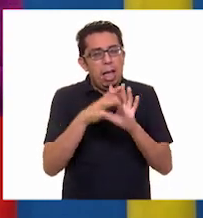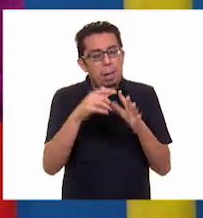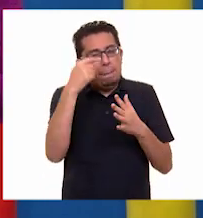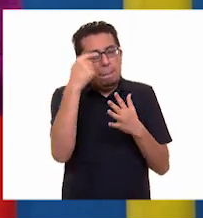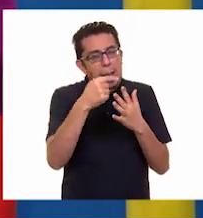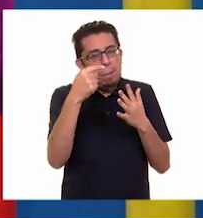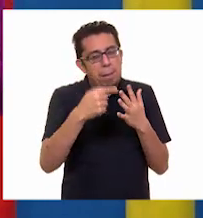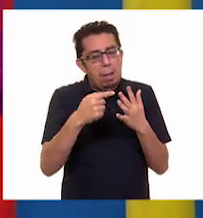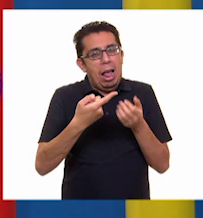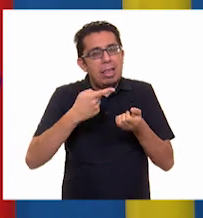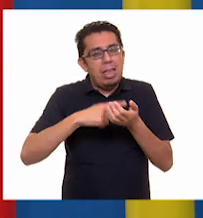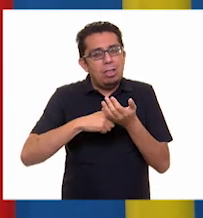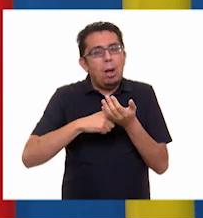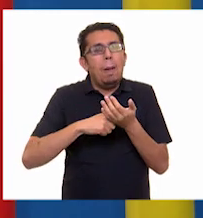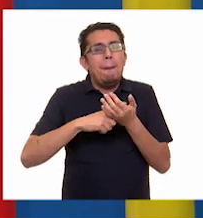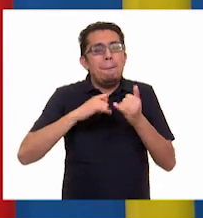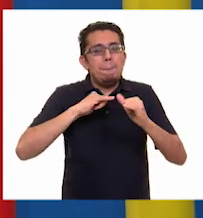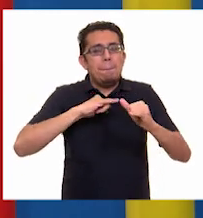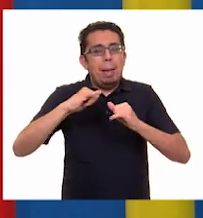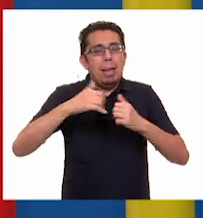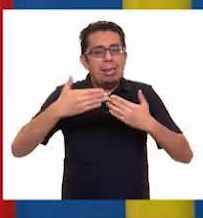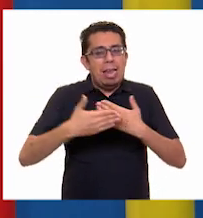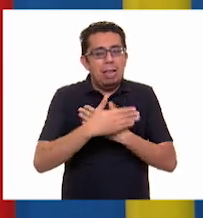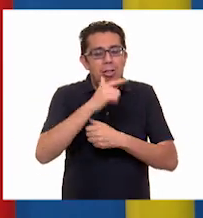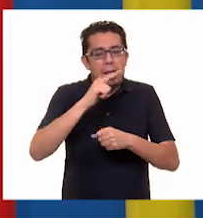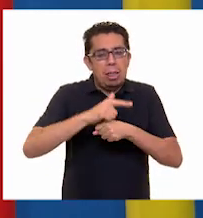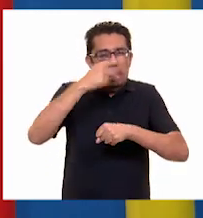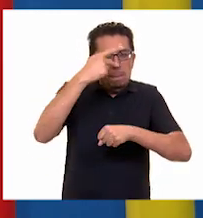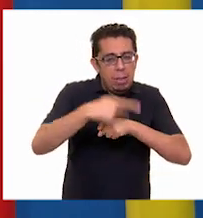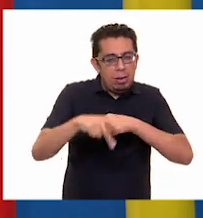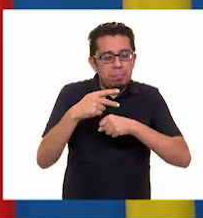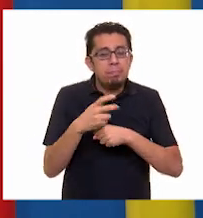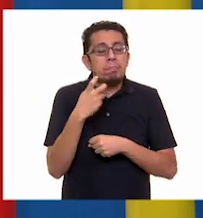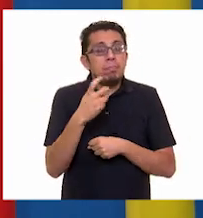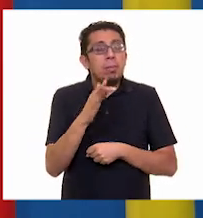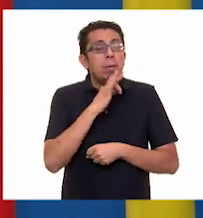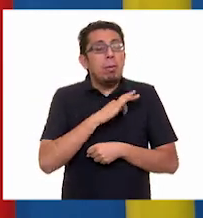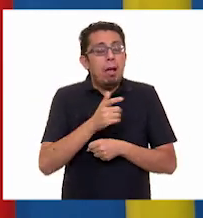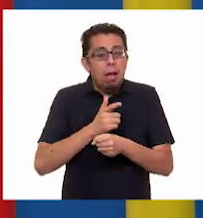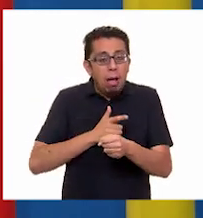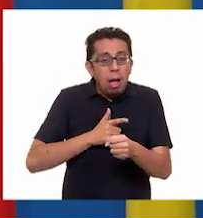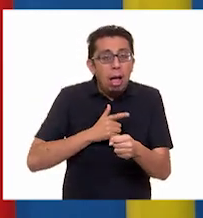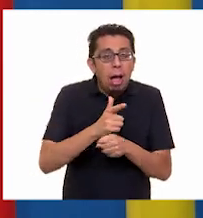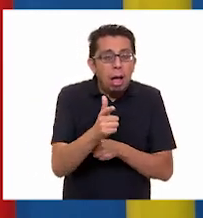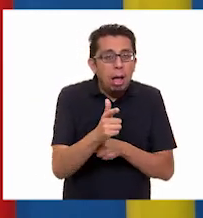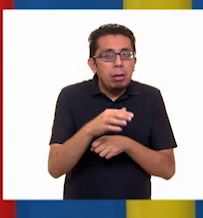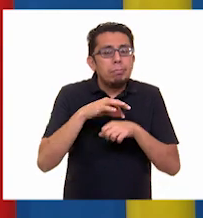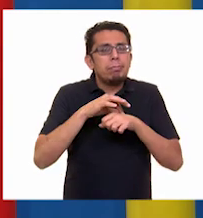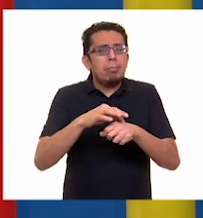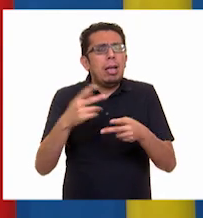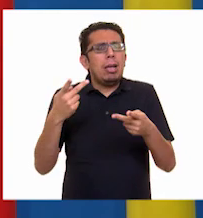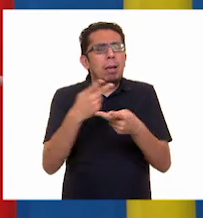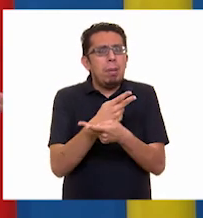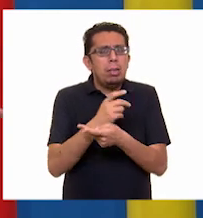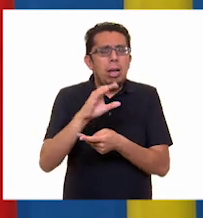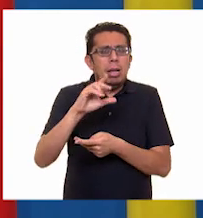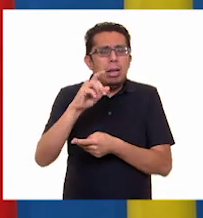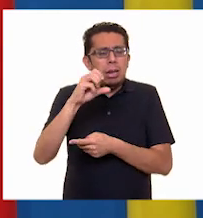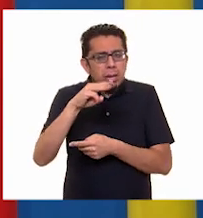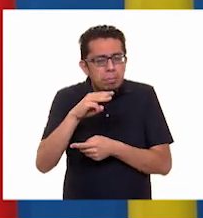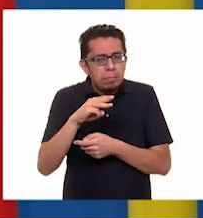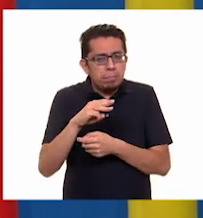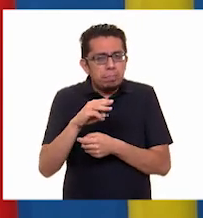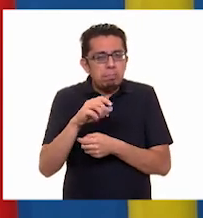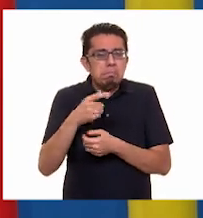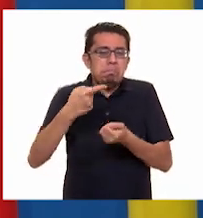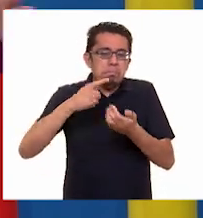Atlas Nacional de Riesgos, el cual nos permite conocer en tiempo real la situación meteorológica que hay en el país,